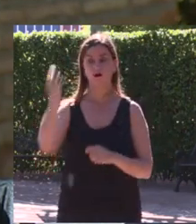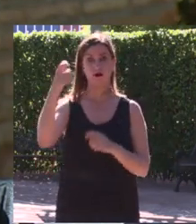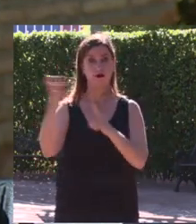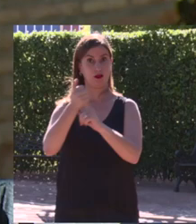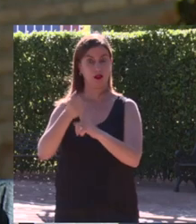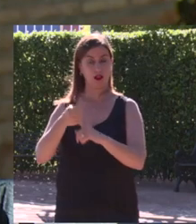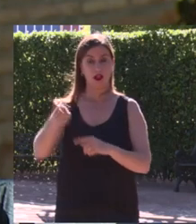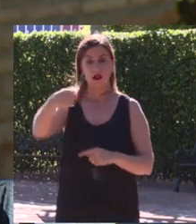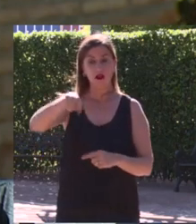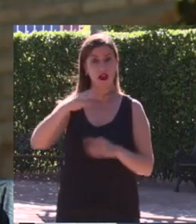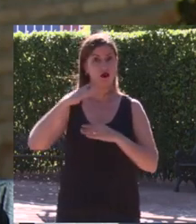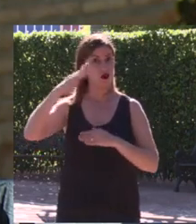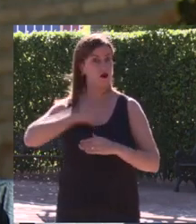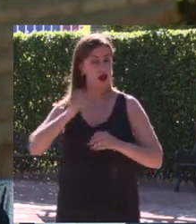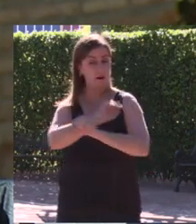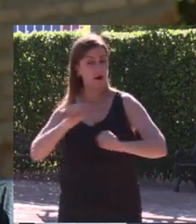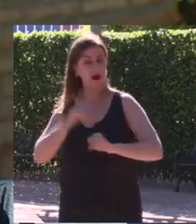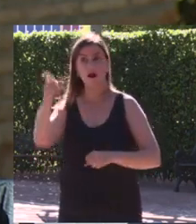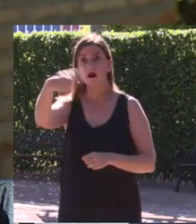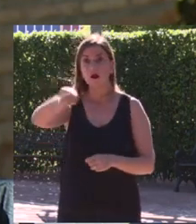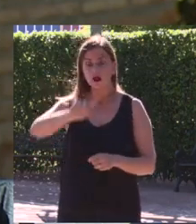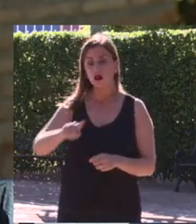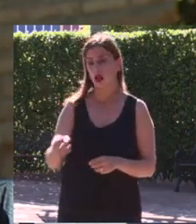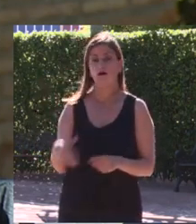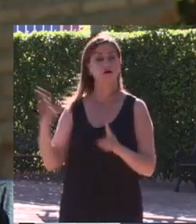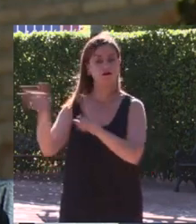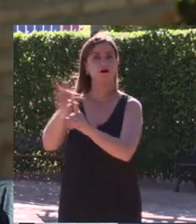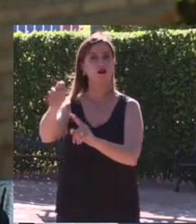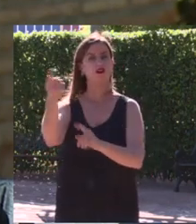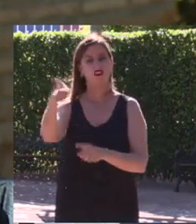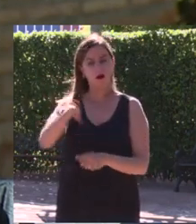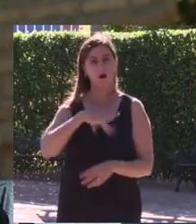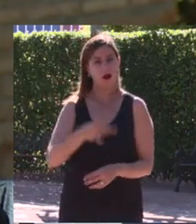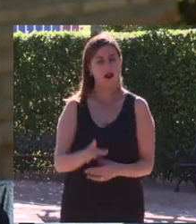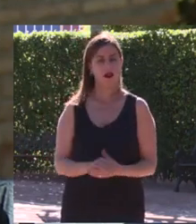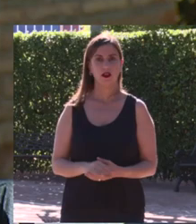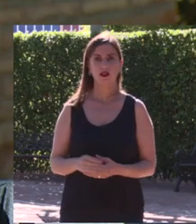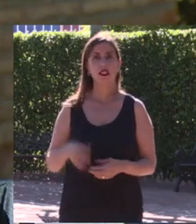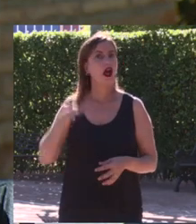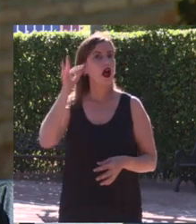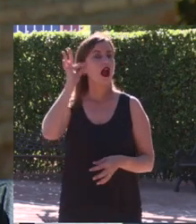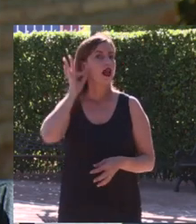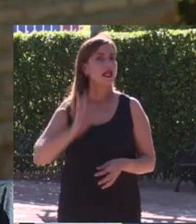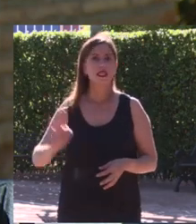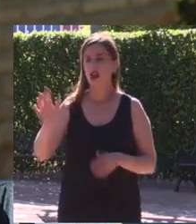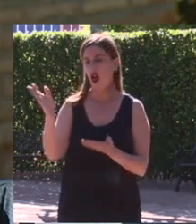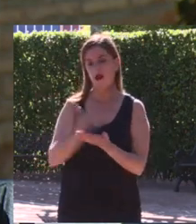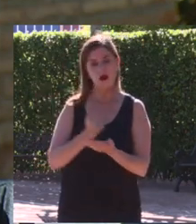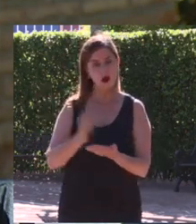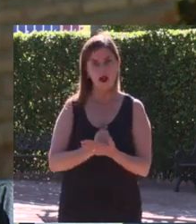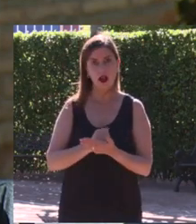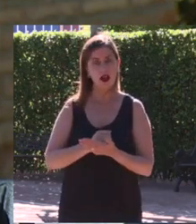vosotras lo vais a conseguir eso eso está clarísimo así que todas ellas la